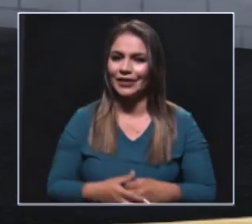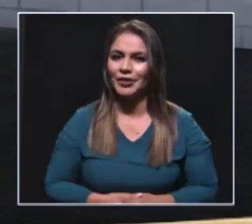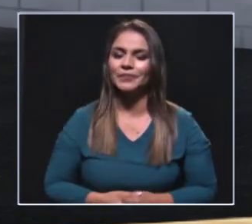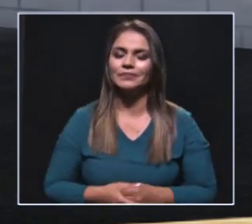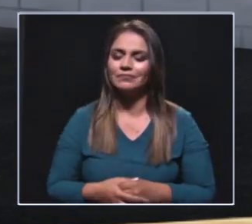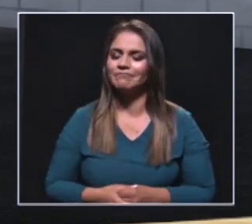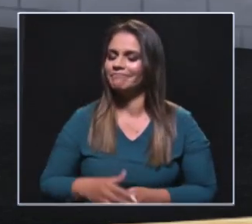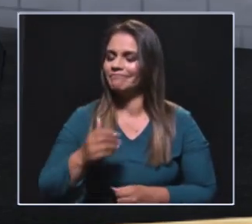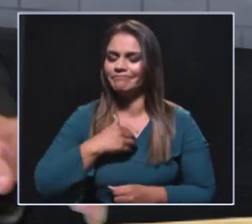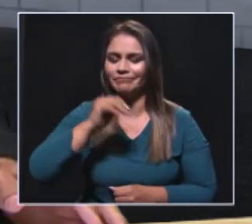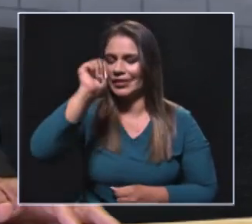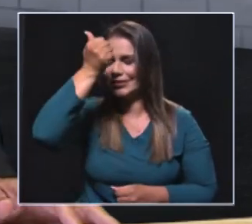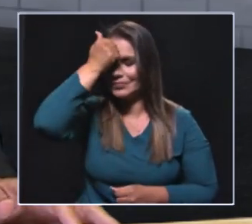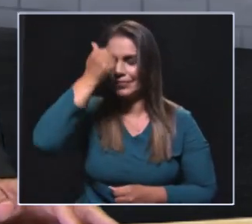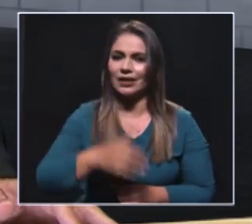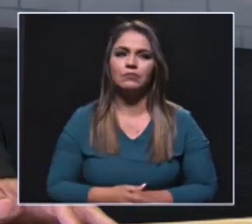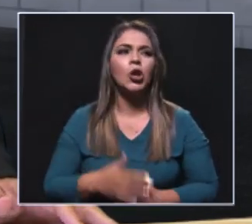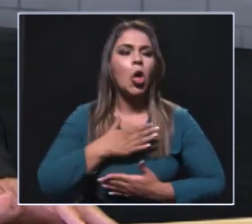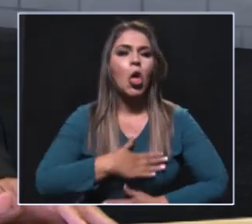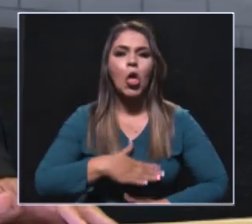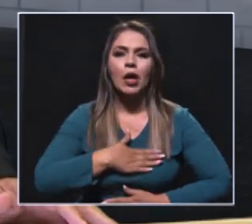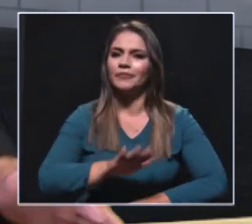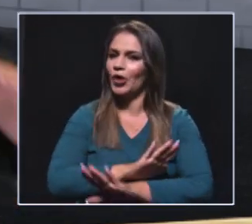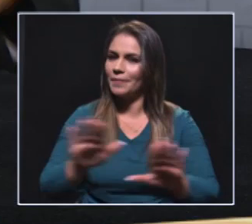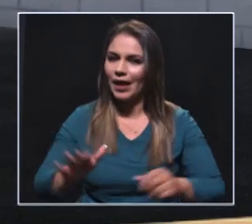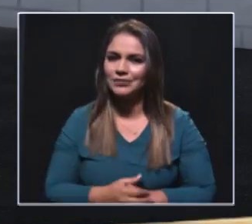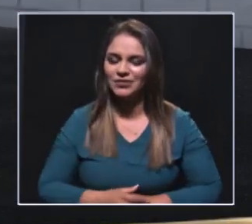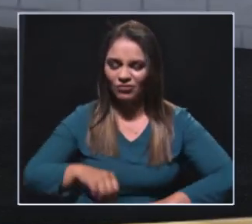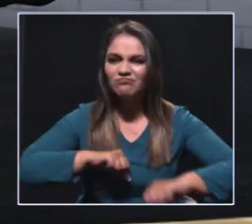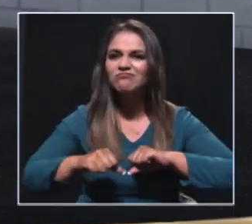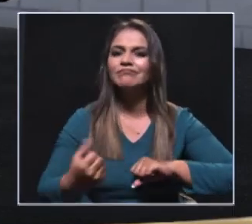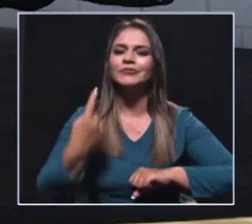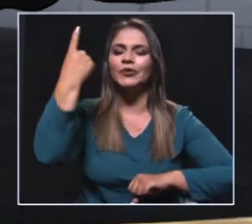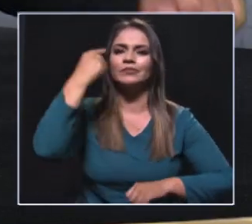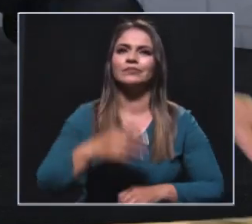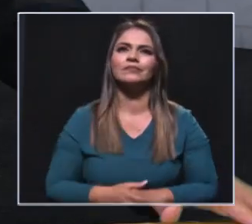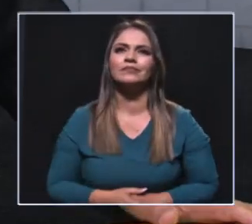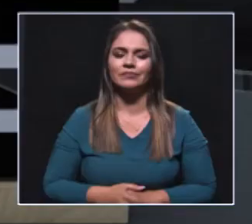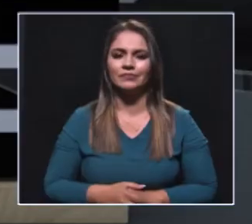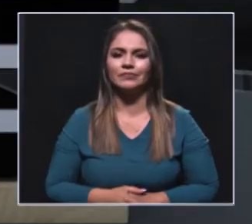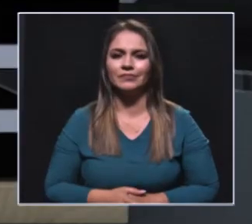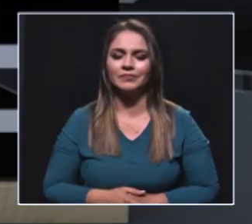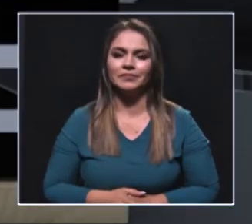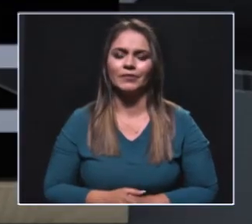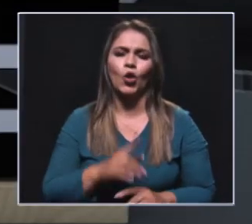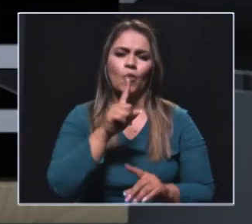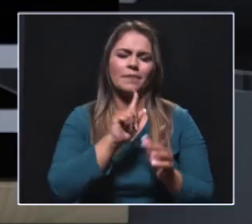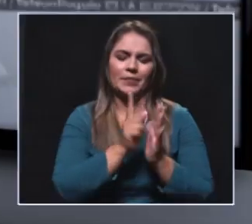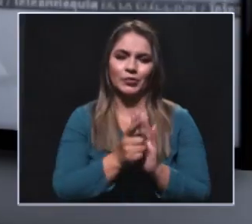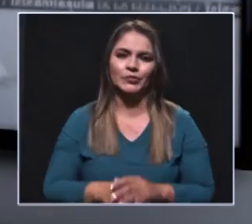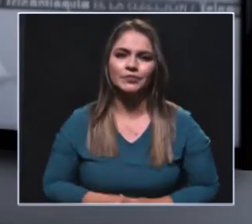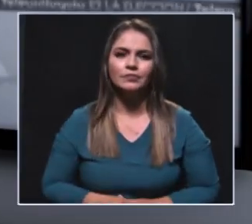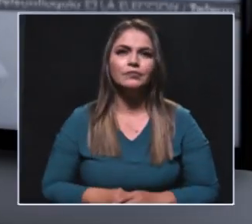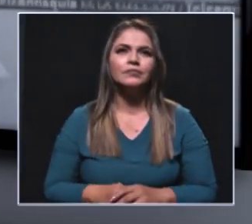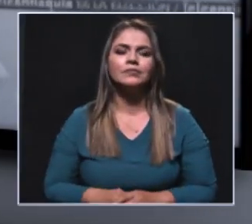actoras principales, que no más pasivas, sino que son actores principales del gran universo que es la colectiva en política. Nos queda un minuto, Carlos Mario,